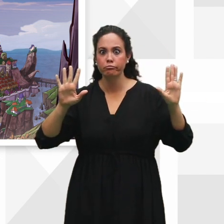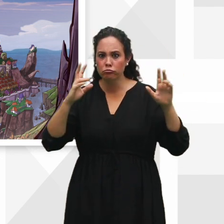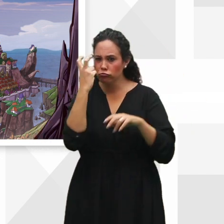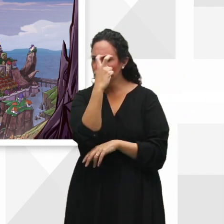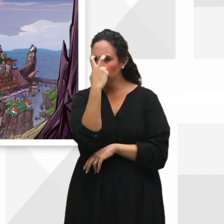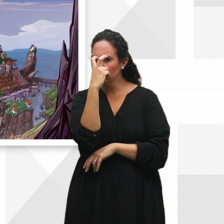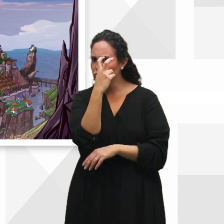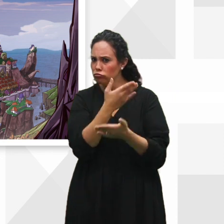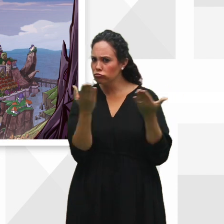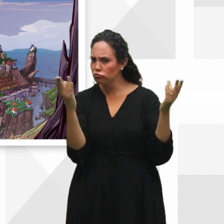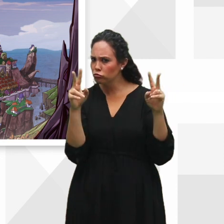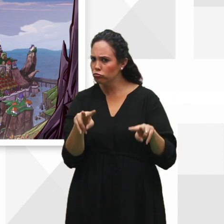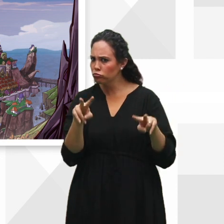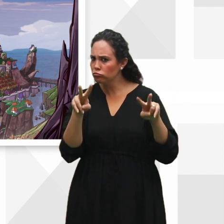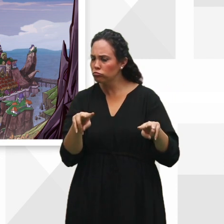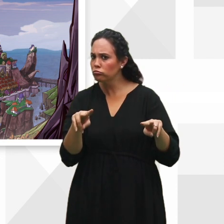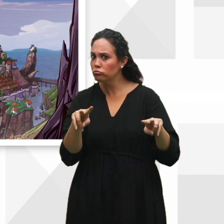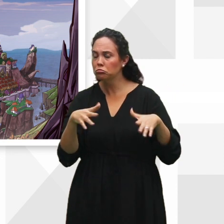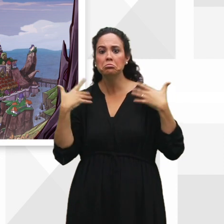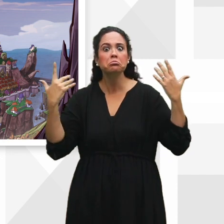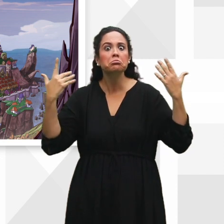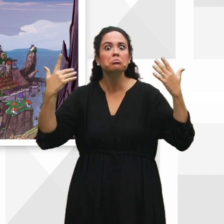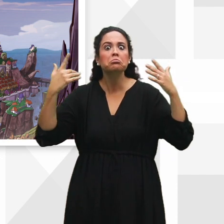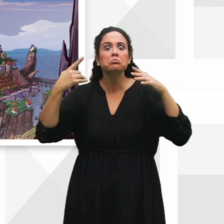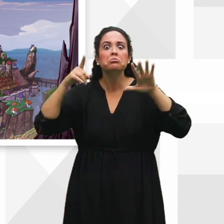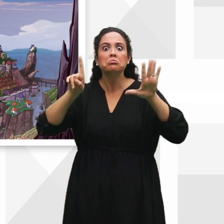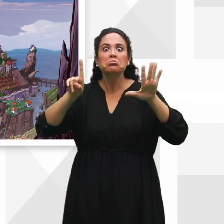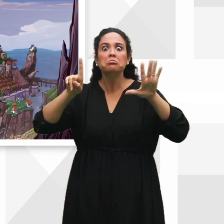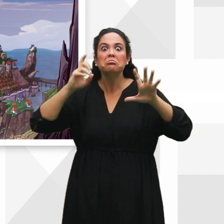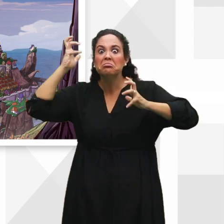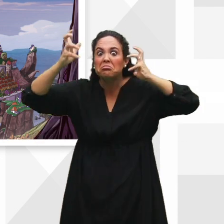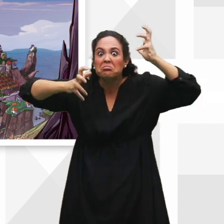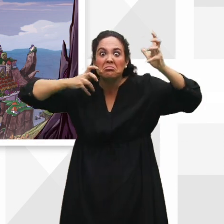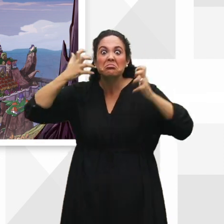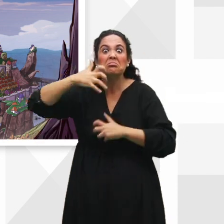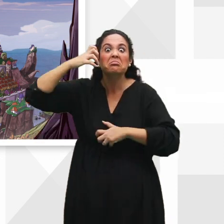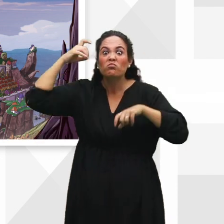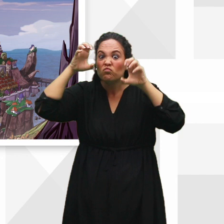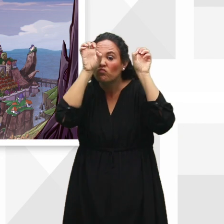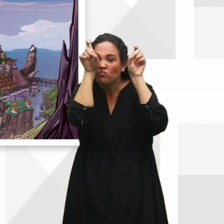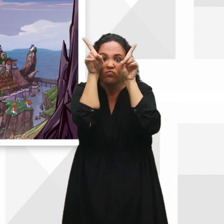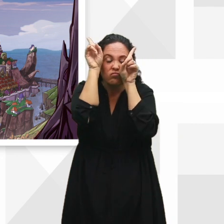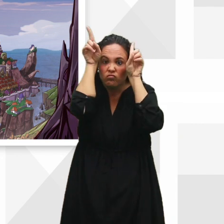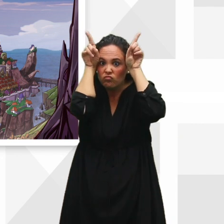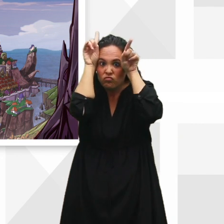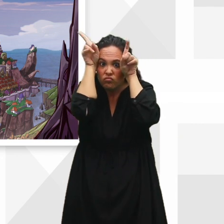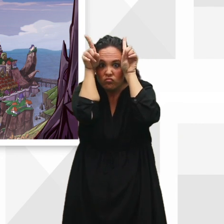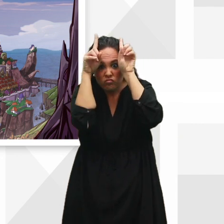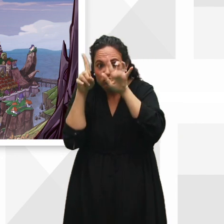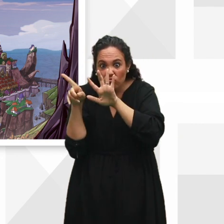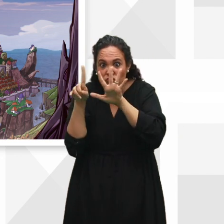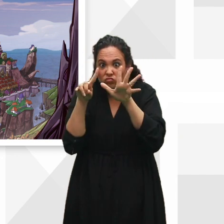ojos. De repente, seis criaturas malvadas saltaron del meteorito, mostrando formas